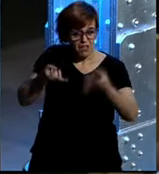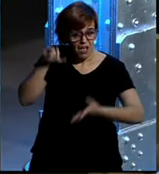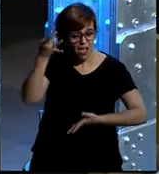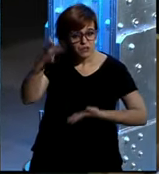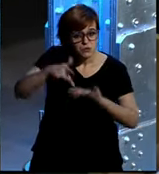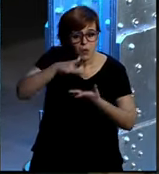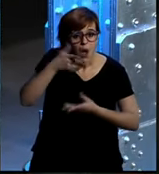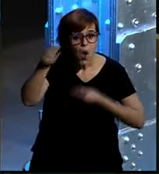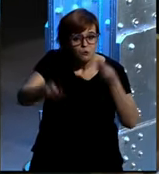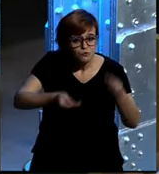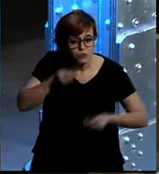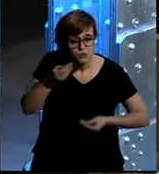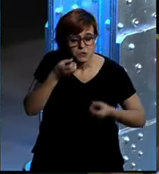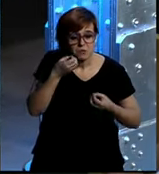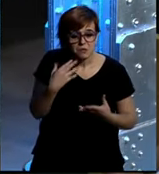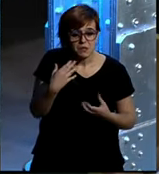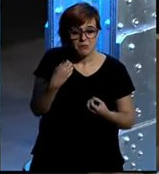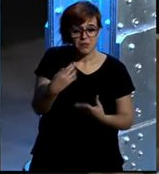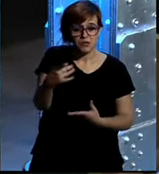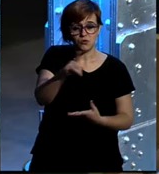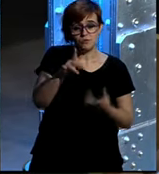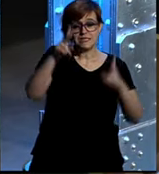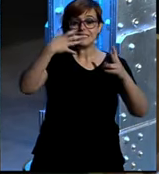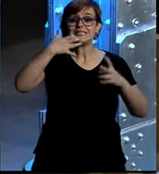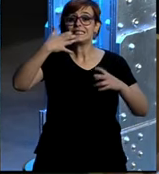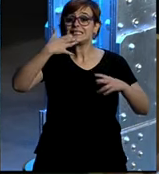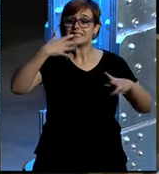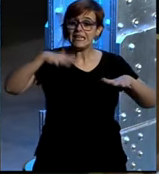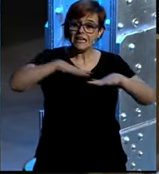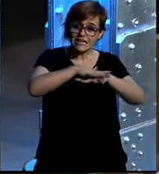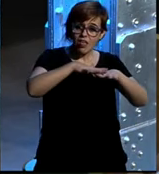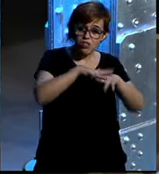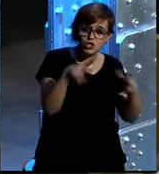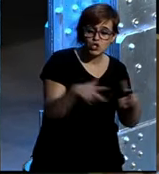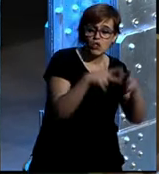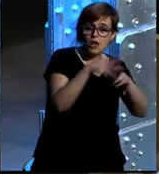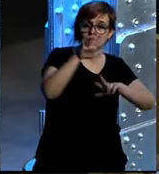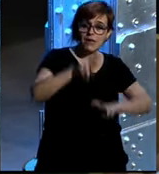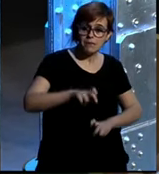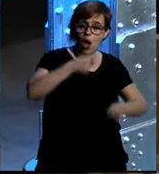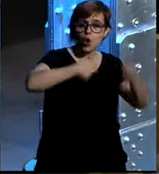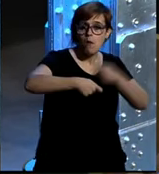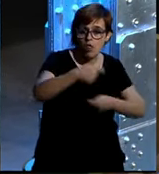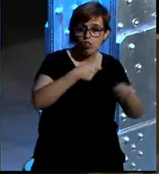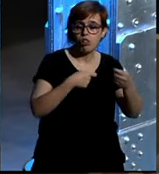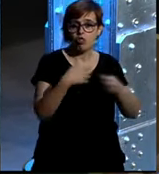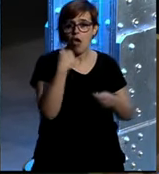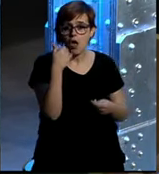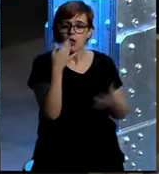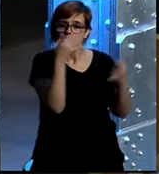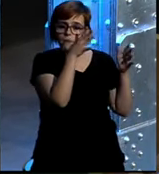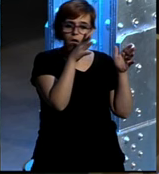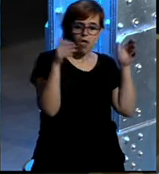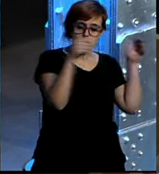las redes para el comercio el e-comercio pues debería